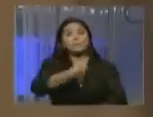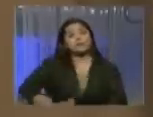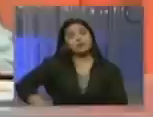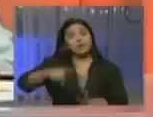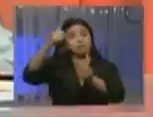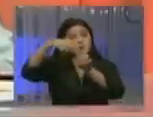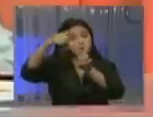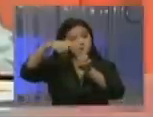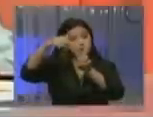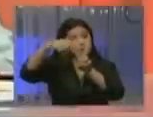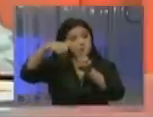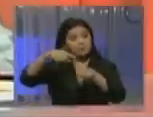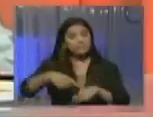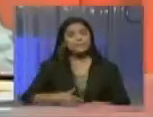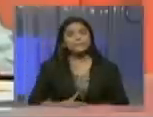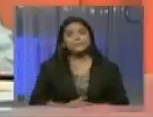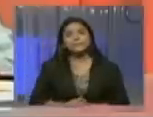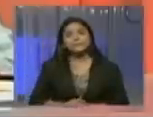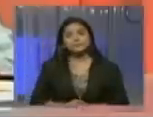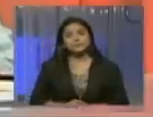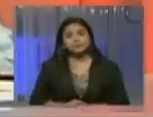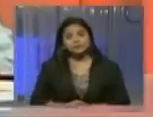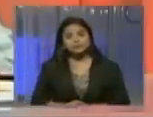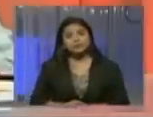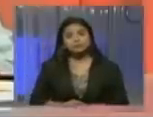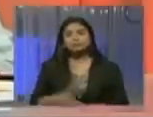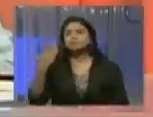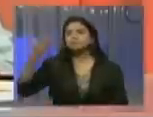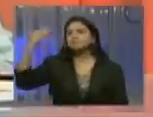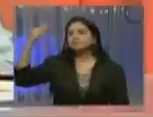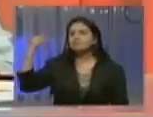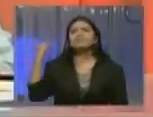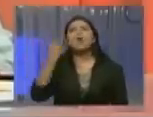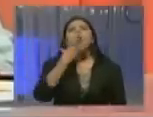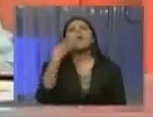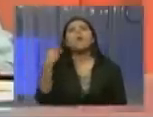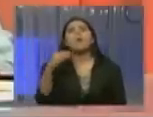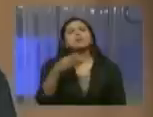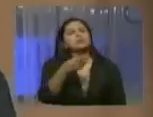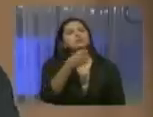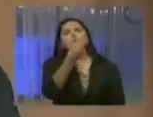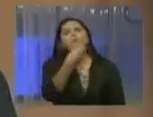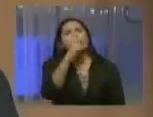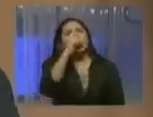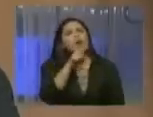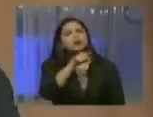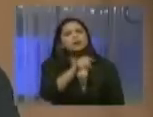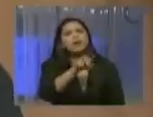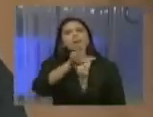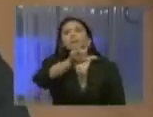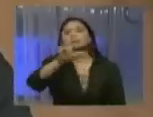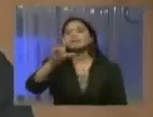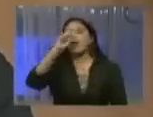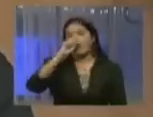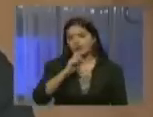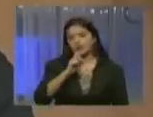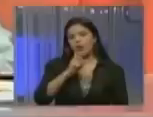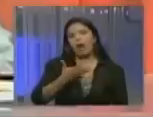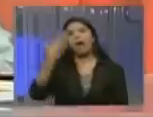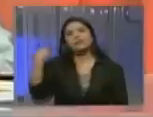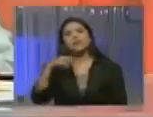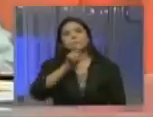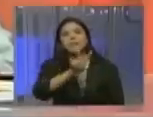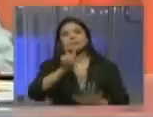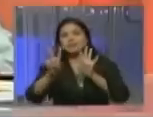Venezolana de Televisión, era más joven aún. ¿Qué edad tienes tú, Jordán? Tenía 27